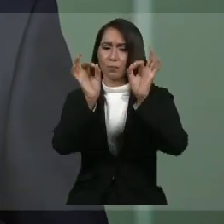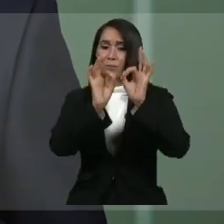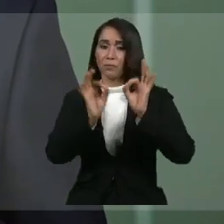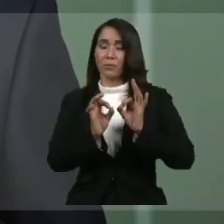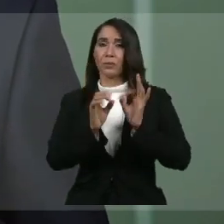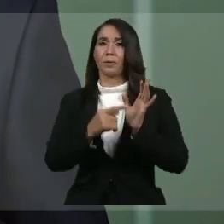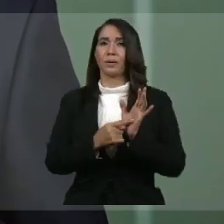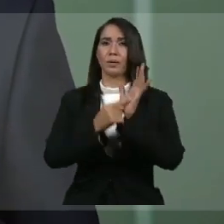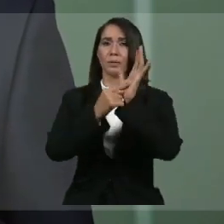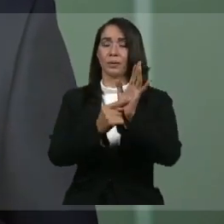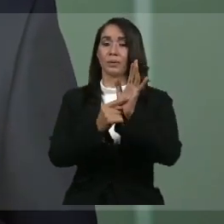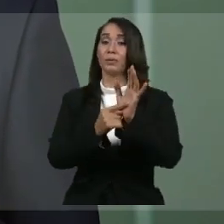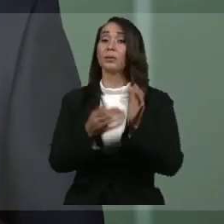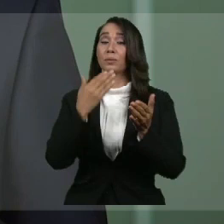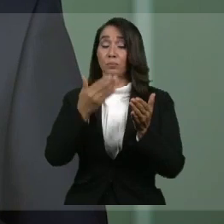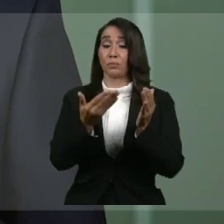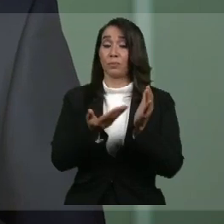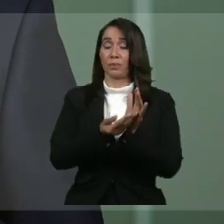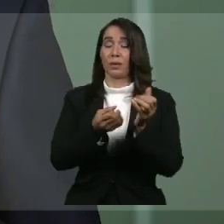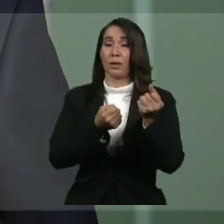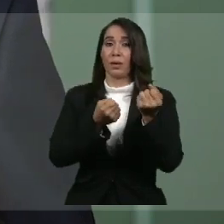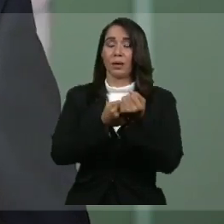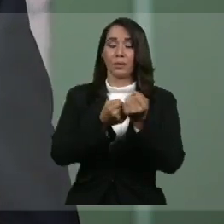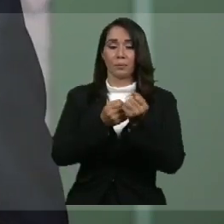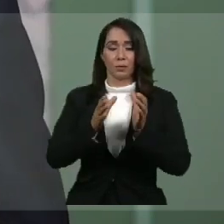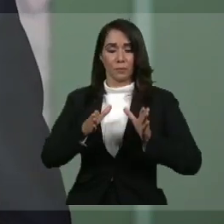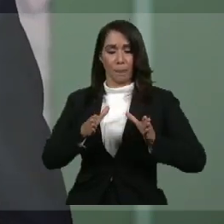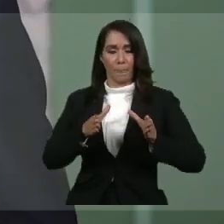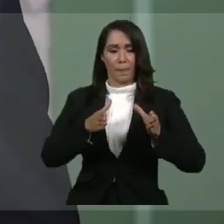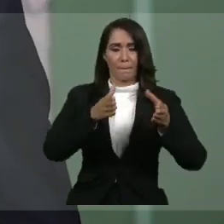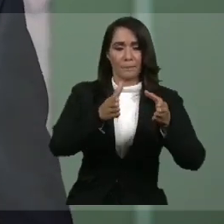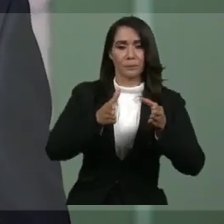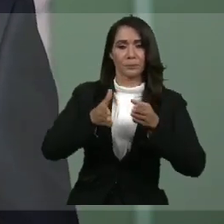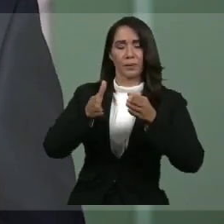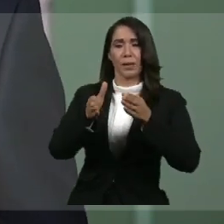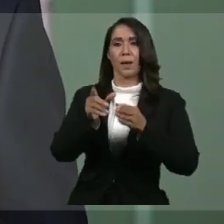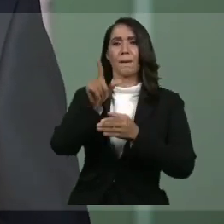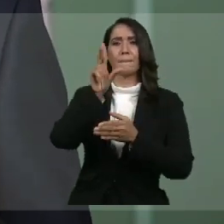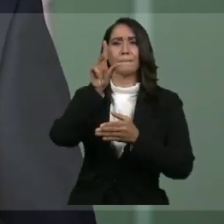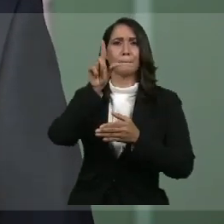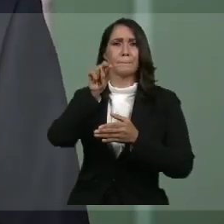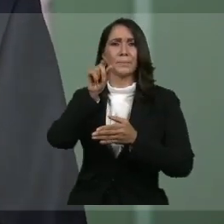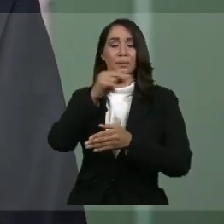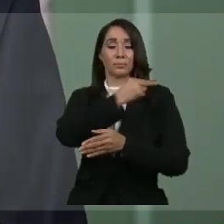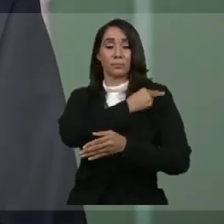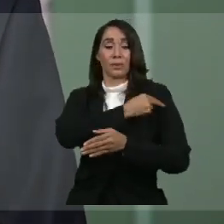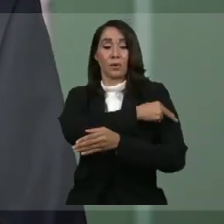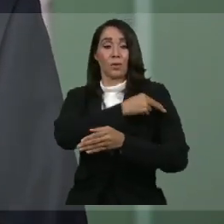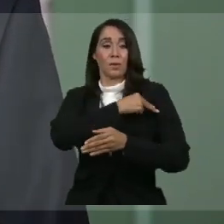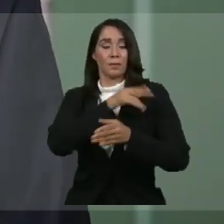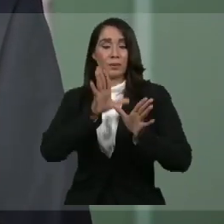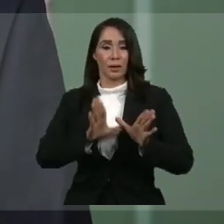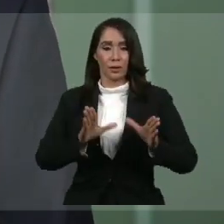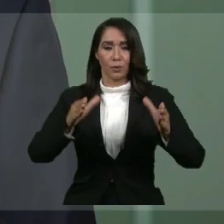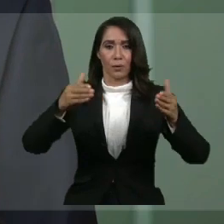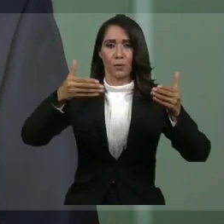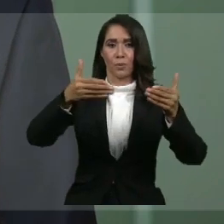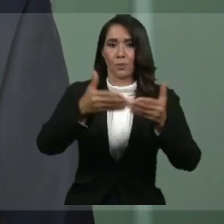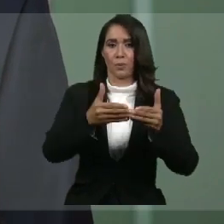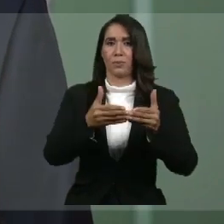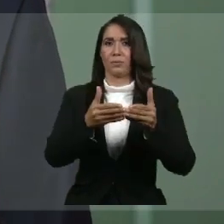demostrado ser cruciales. Acondicionamos alrededor de una veintena de hospitales en todo el territorio nacional.